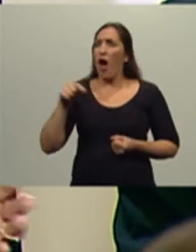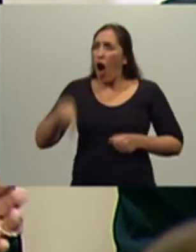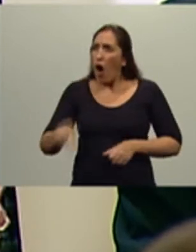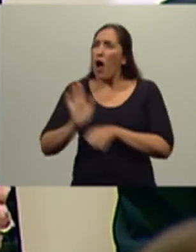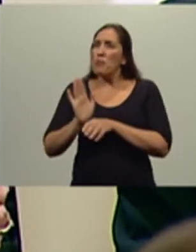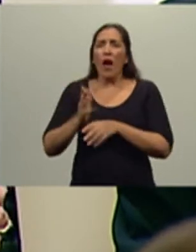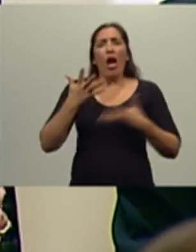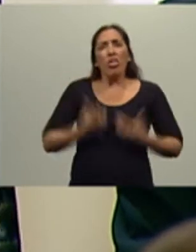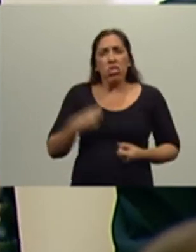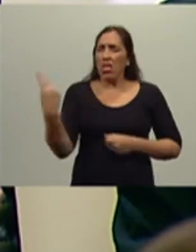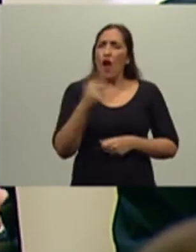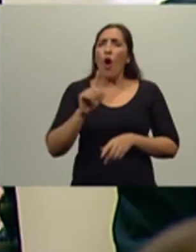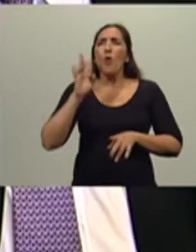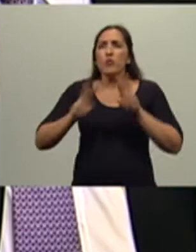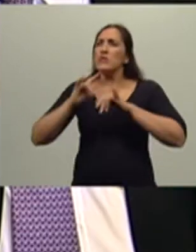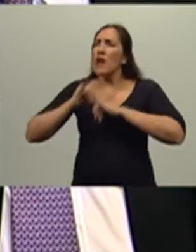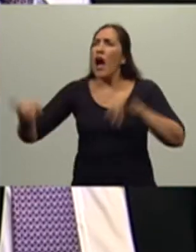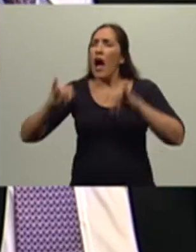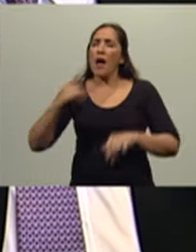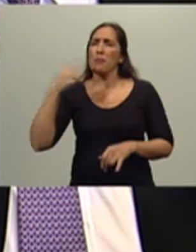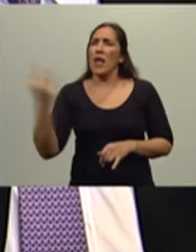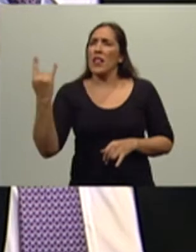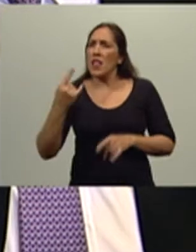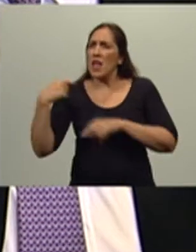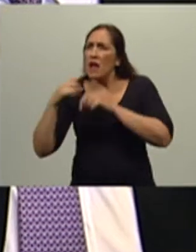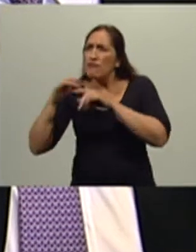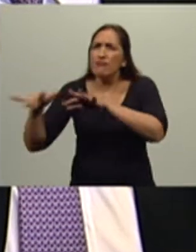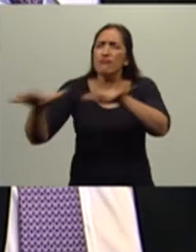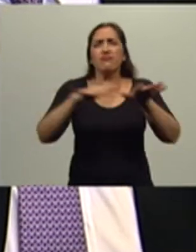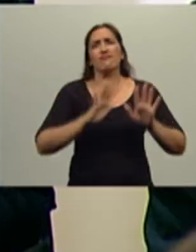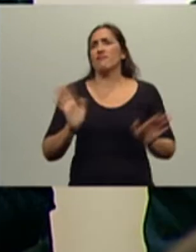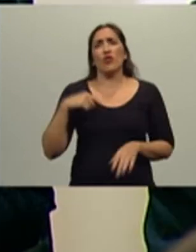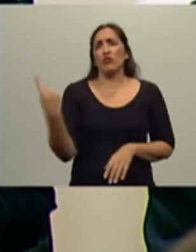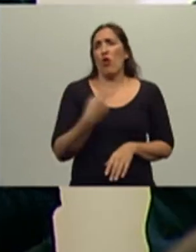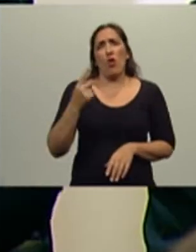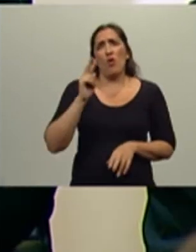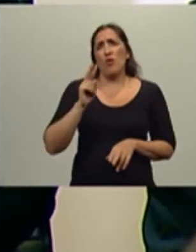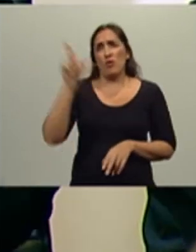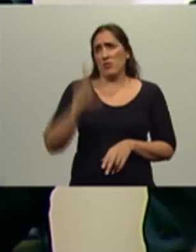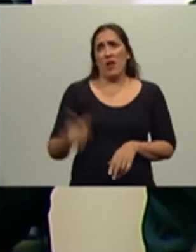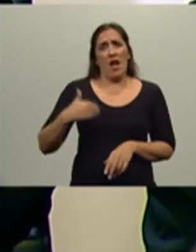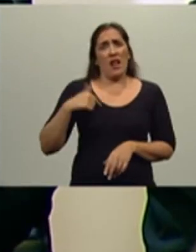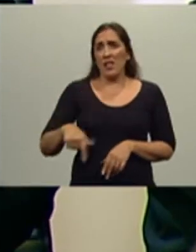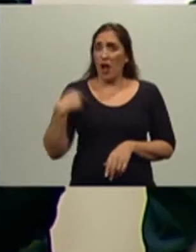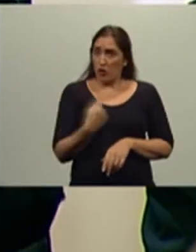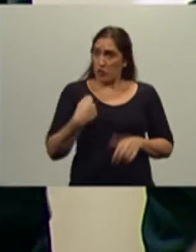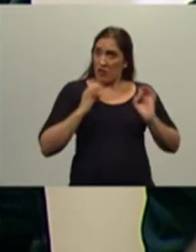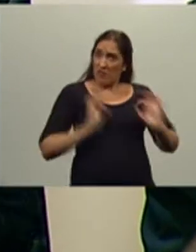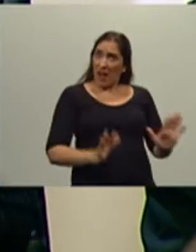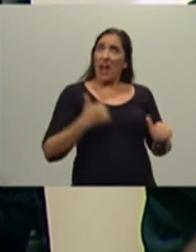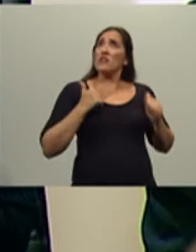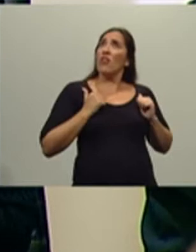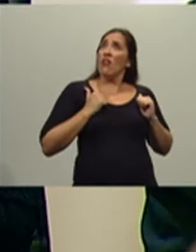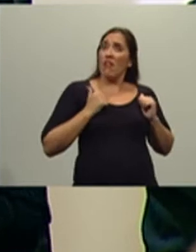casi bordeando el escándalo y la ridiculez, porque todos vivimos en la Argentina y no estábamos de vacaciones ni